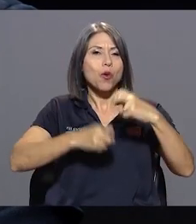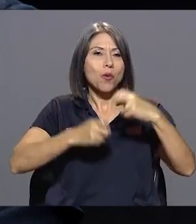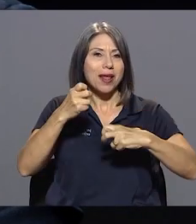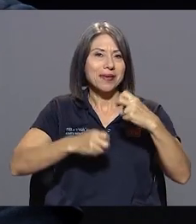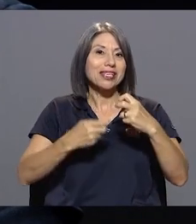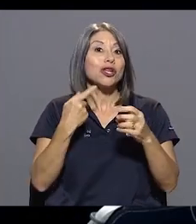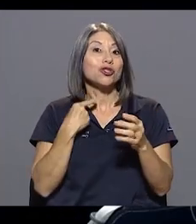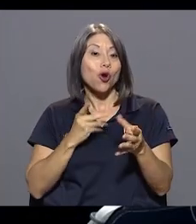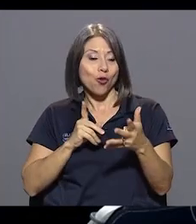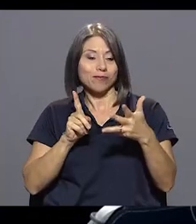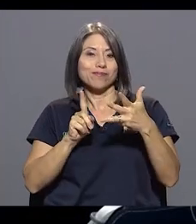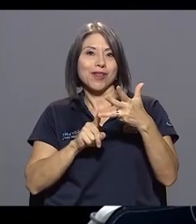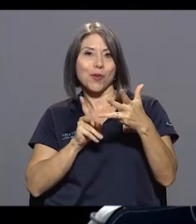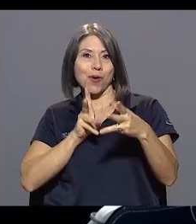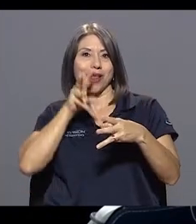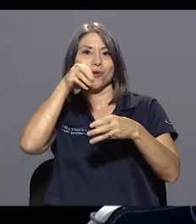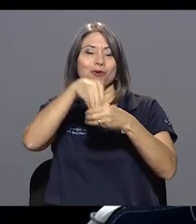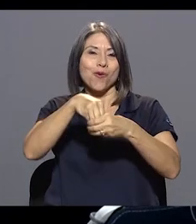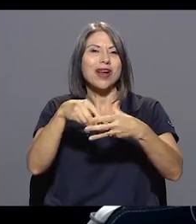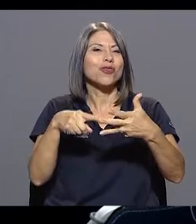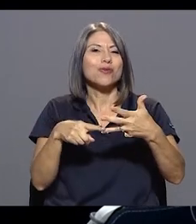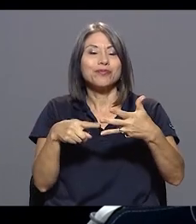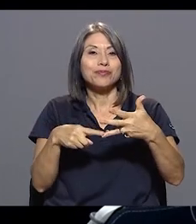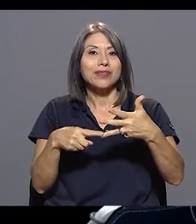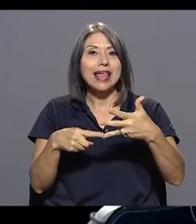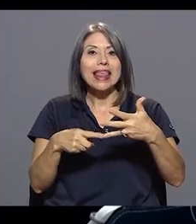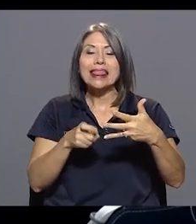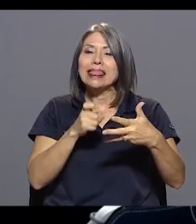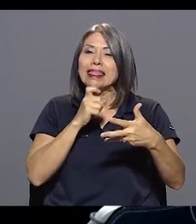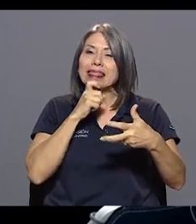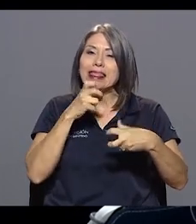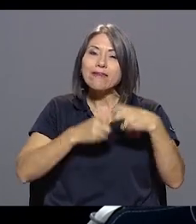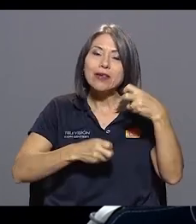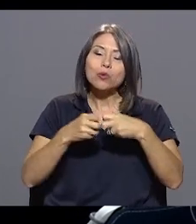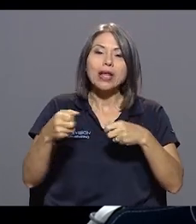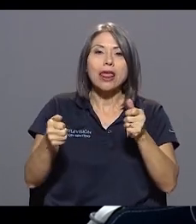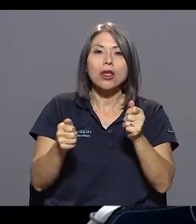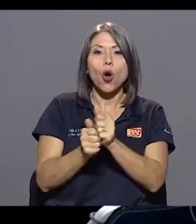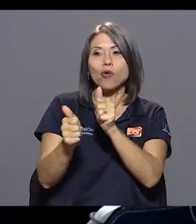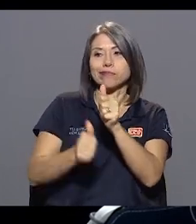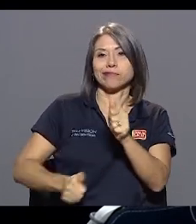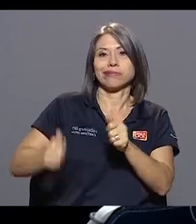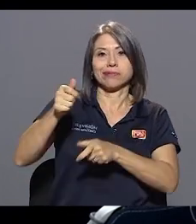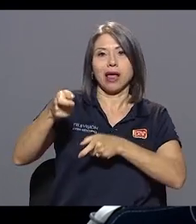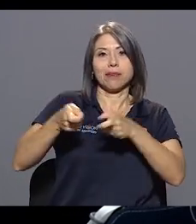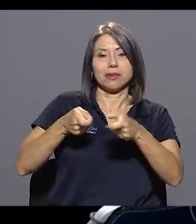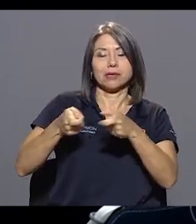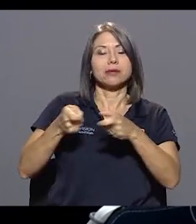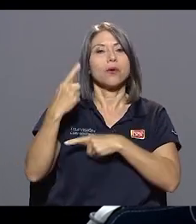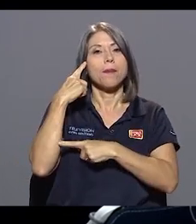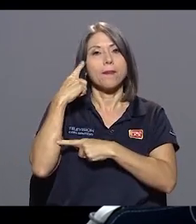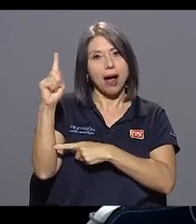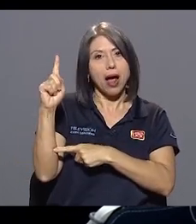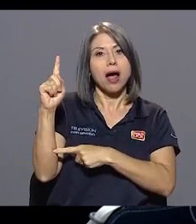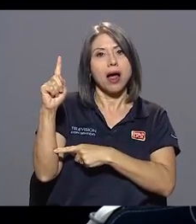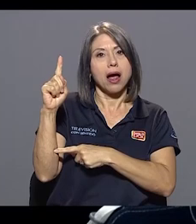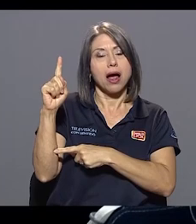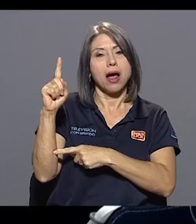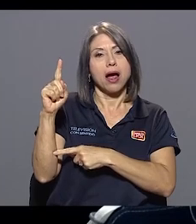incluir un cuarto, que es la dificultad que tenemos con la administración para que nos